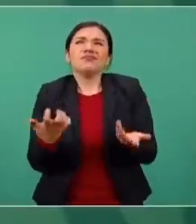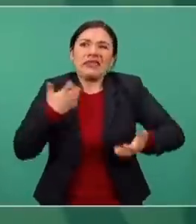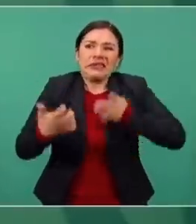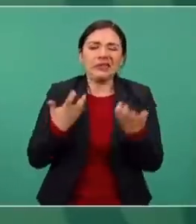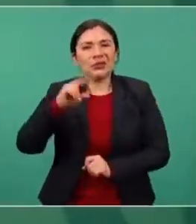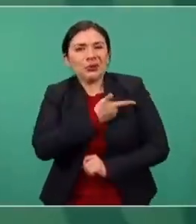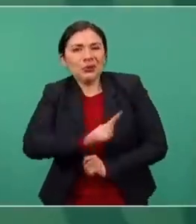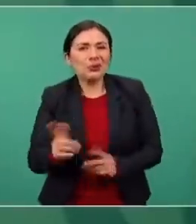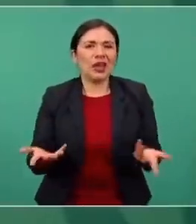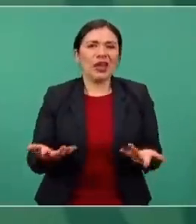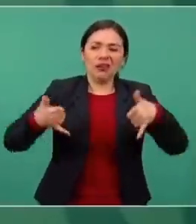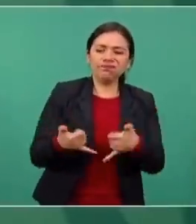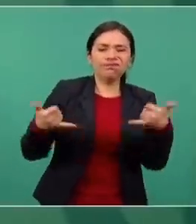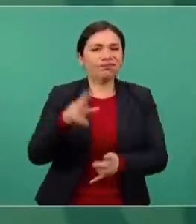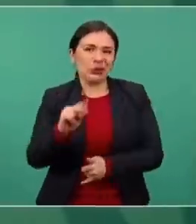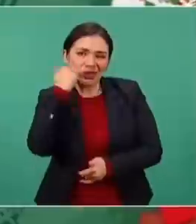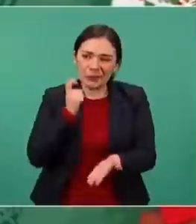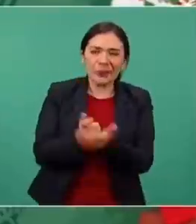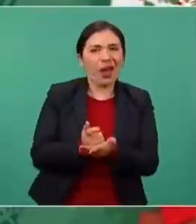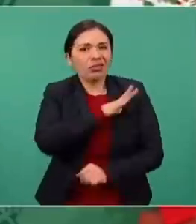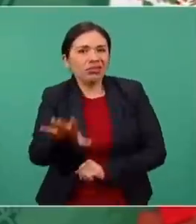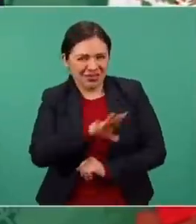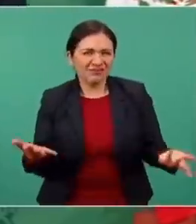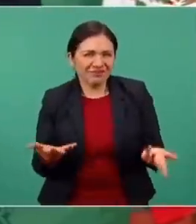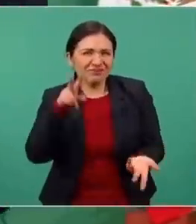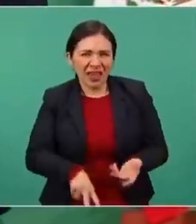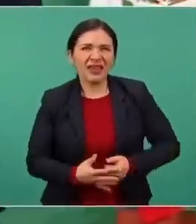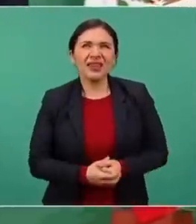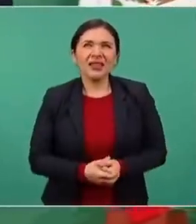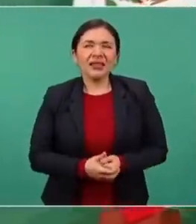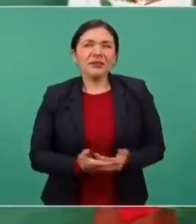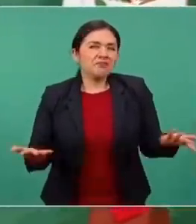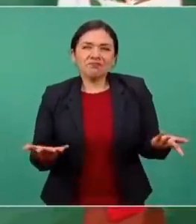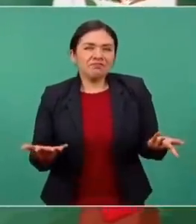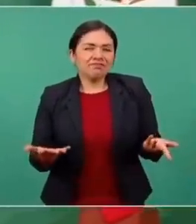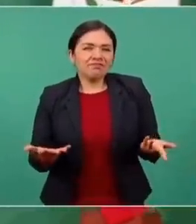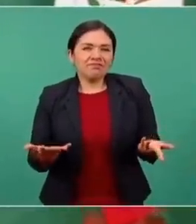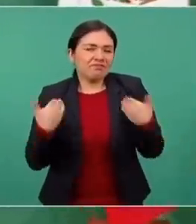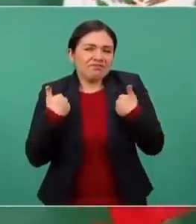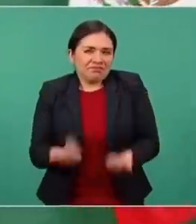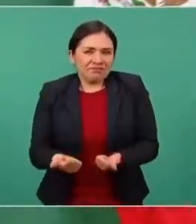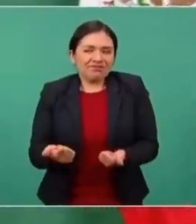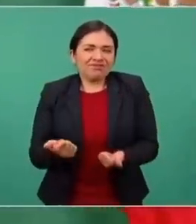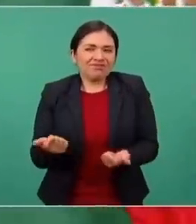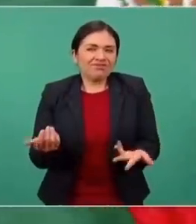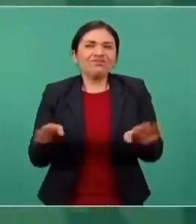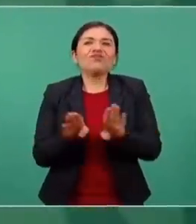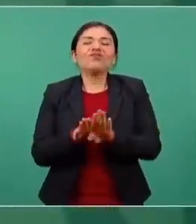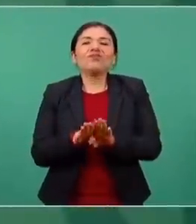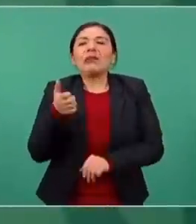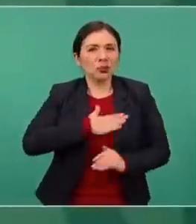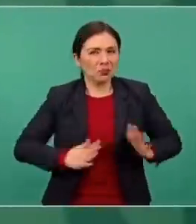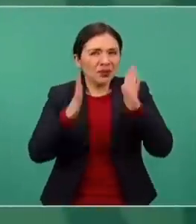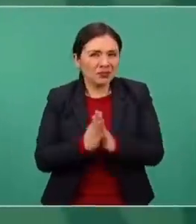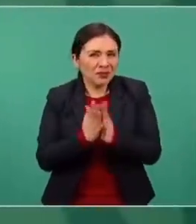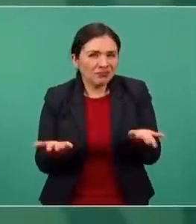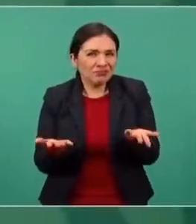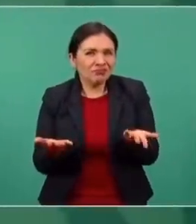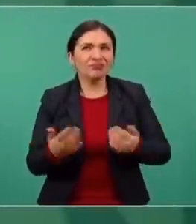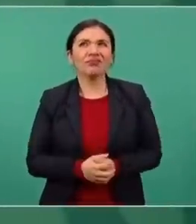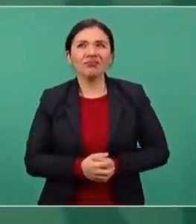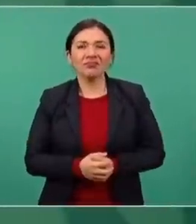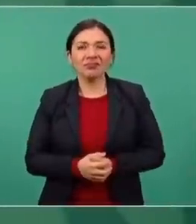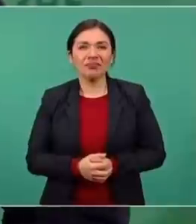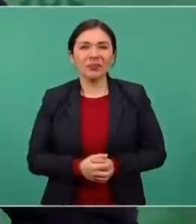y que hay oposición. Pues eso es consustancial a la democracia. No